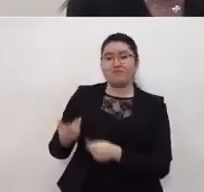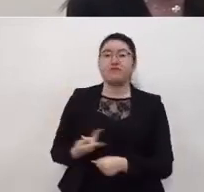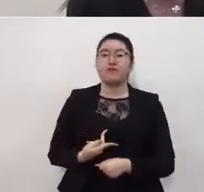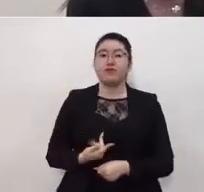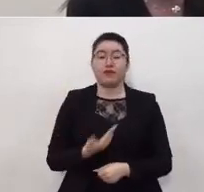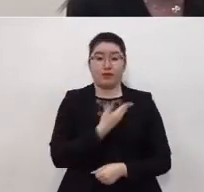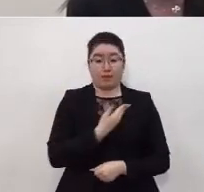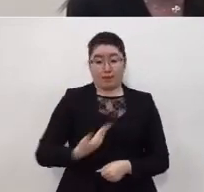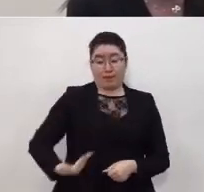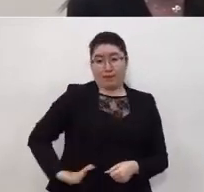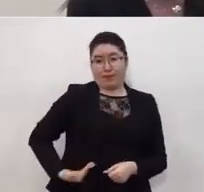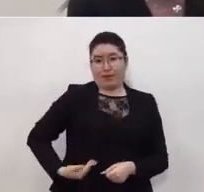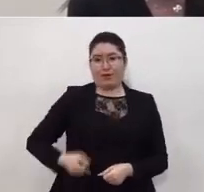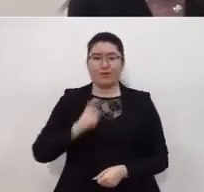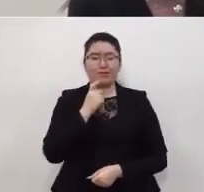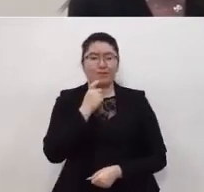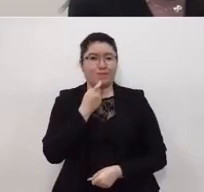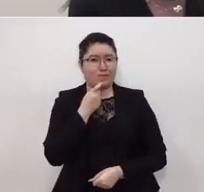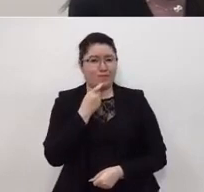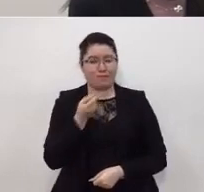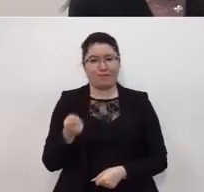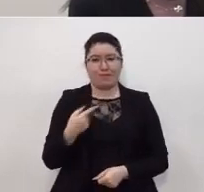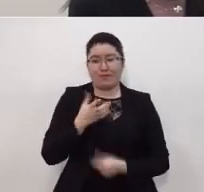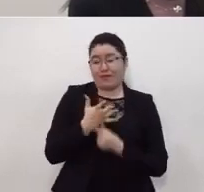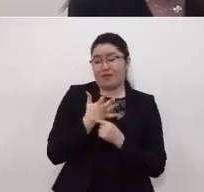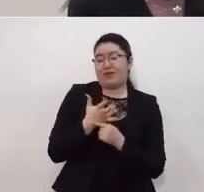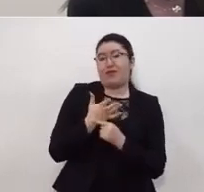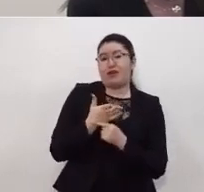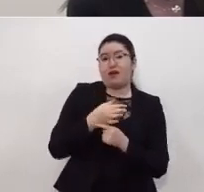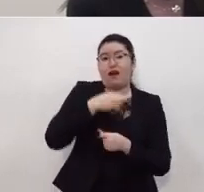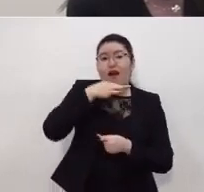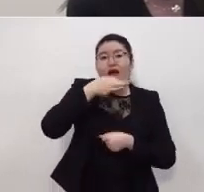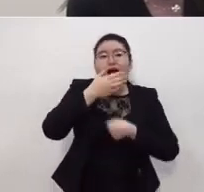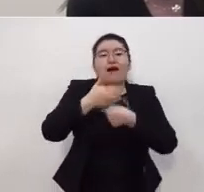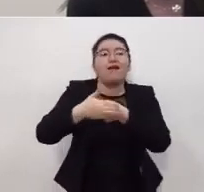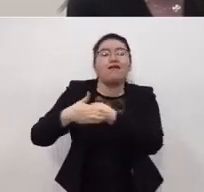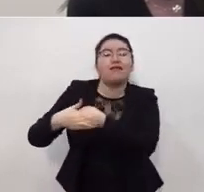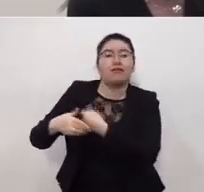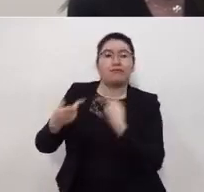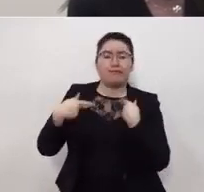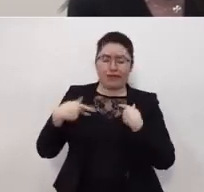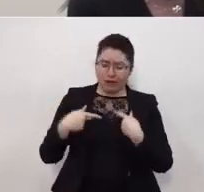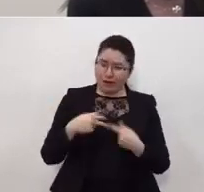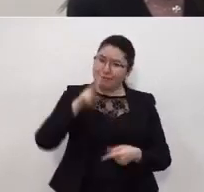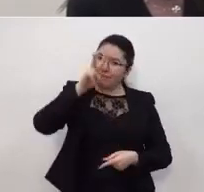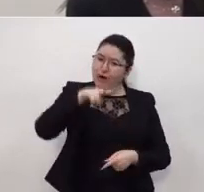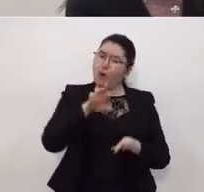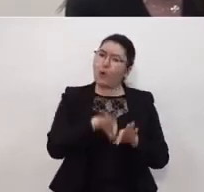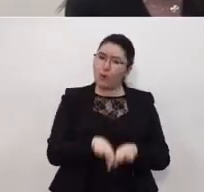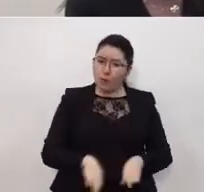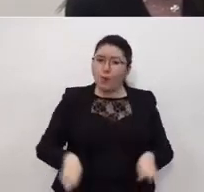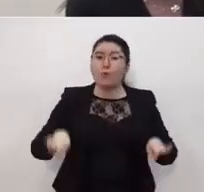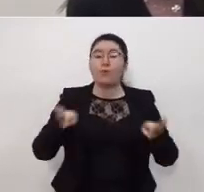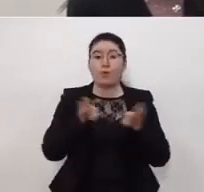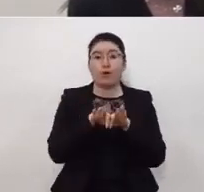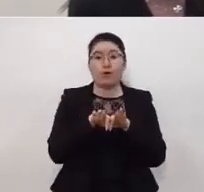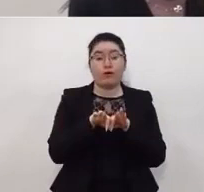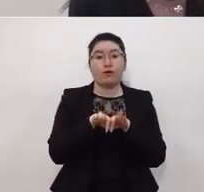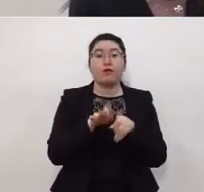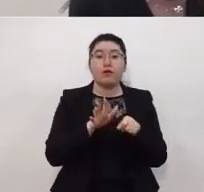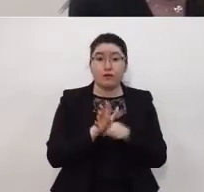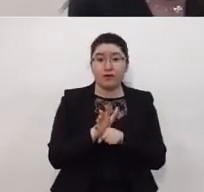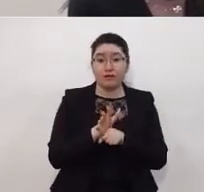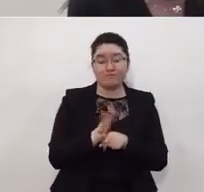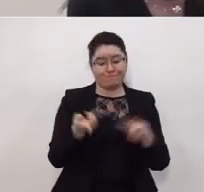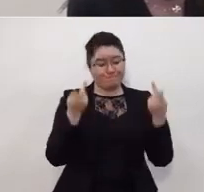mandatario de la República el presidente Andrés Manuel López Obrador hizo un llamado enfático, respetuoso pero muy enfático a que las